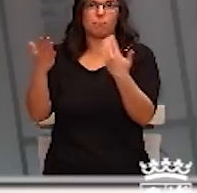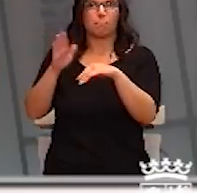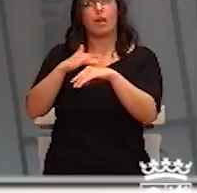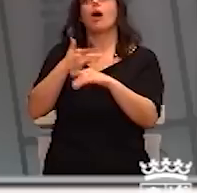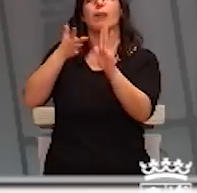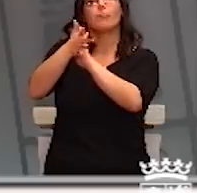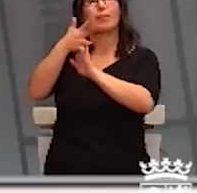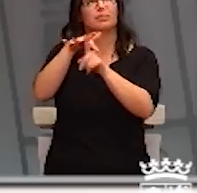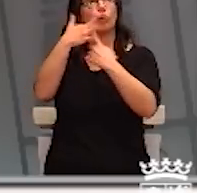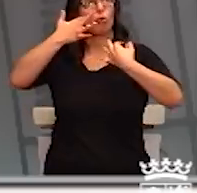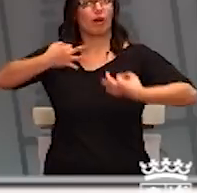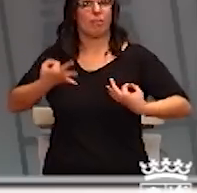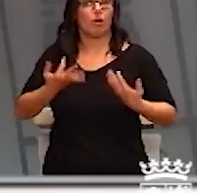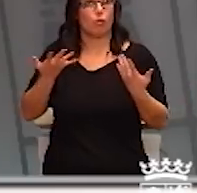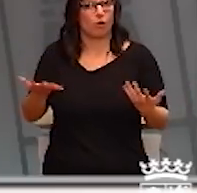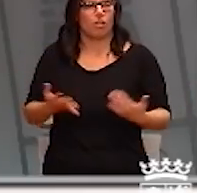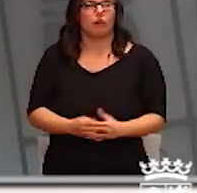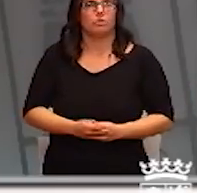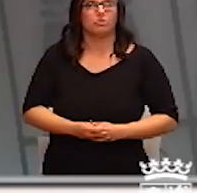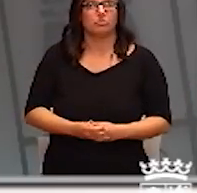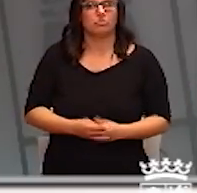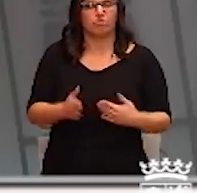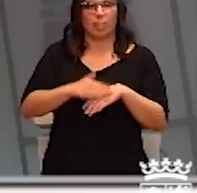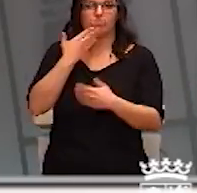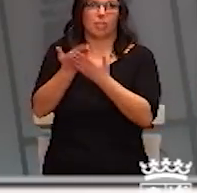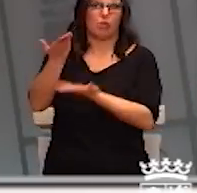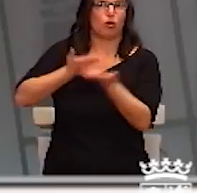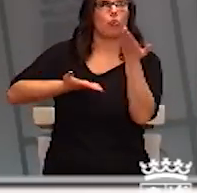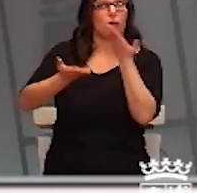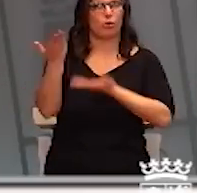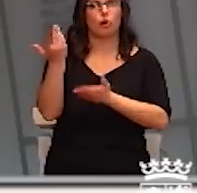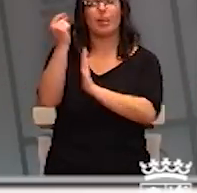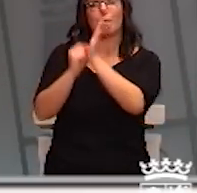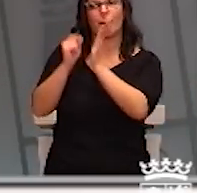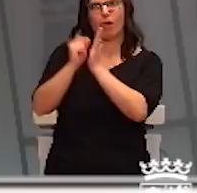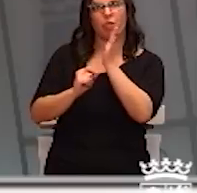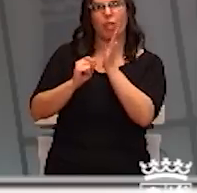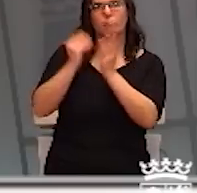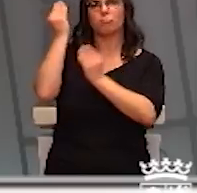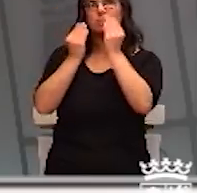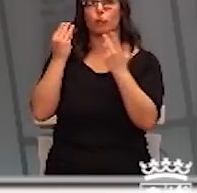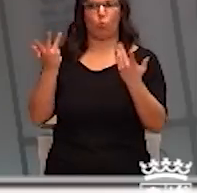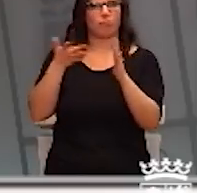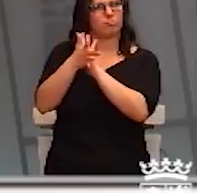realidad de la situación, la necesidad de la colaboración y las medidas que se están planteando.